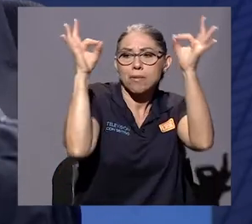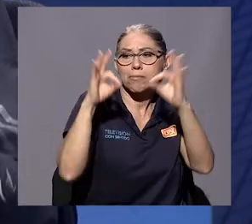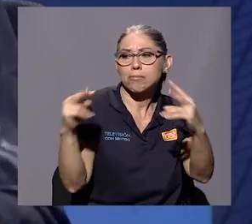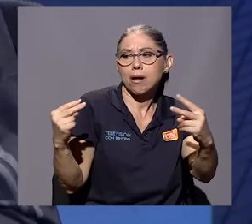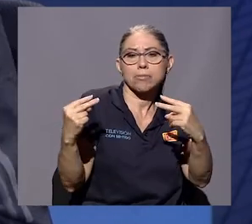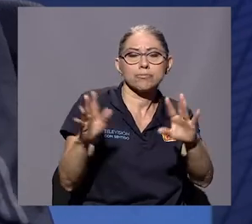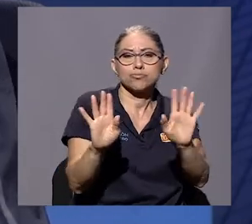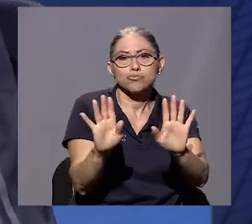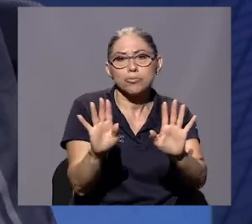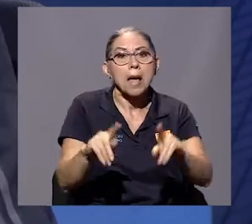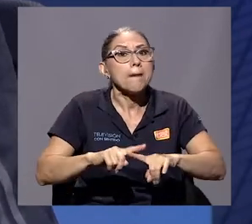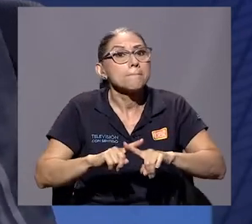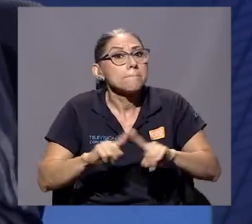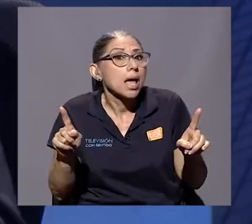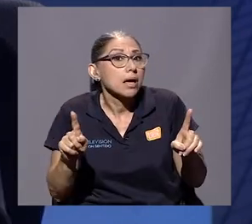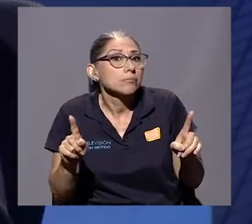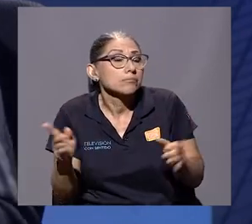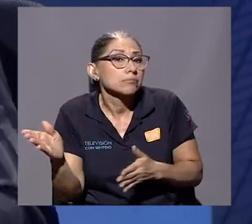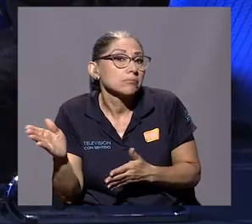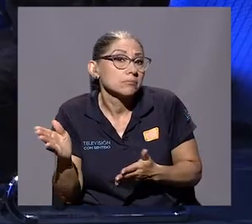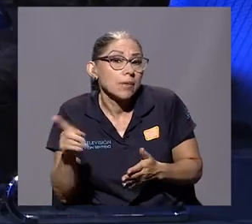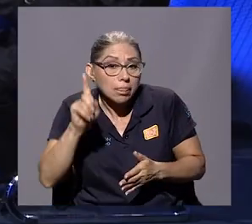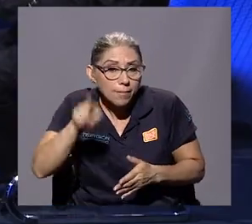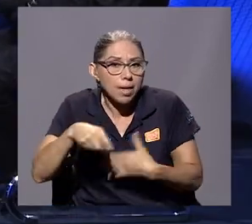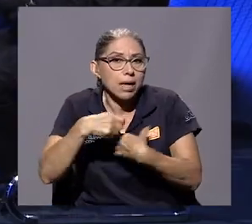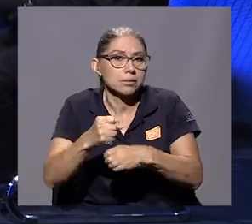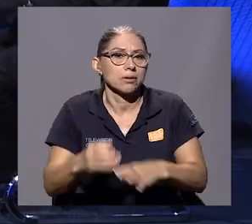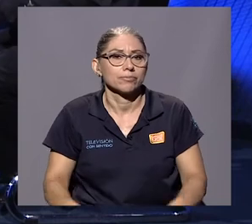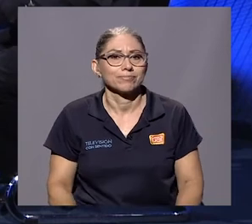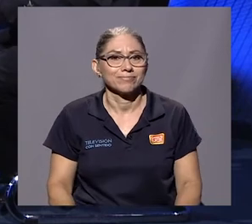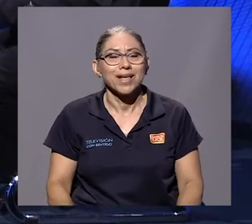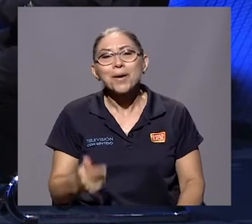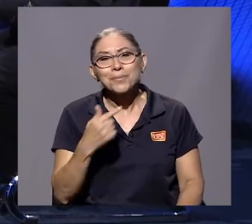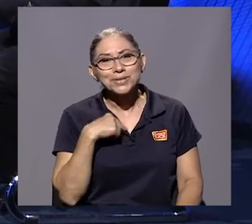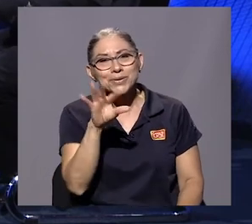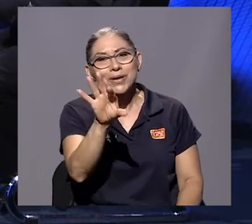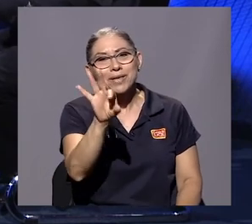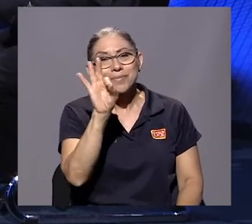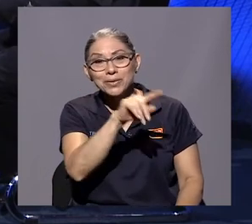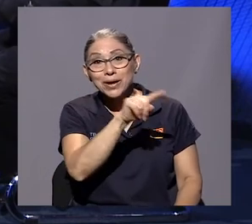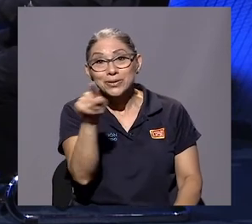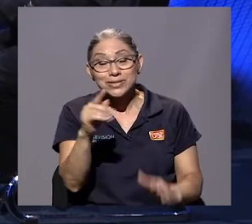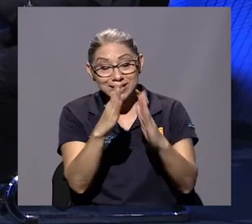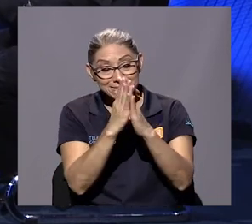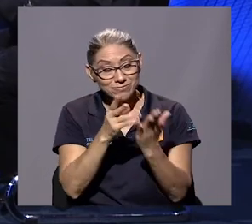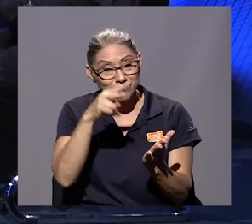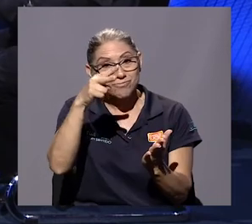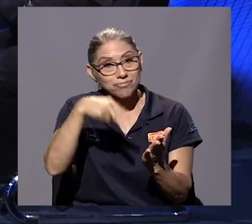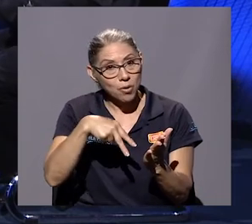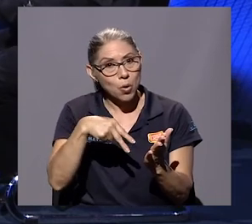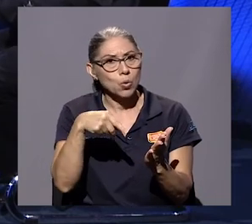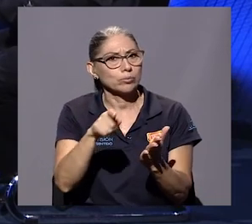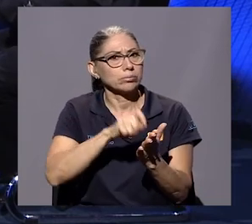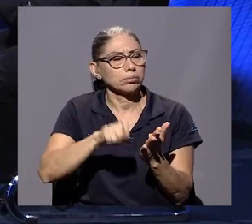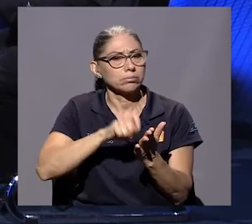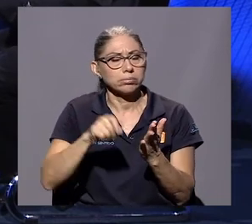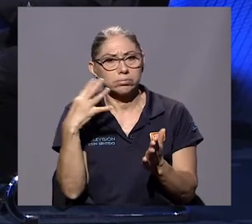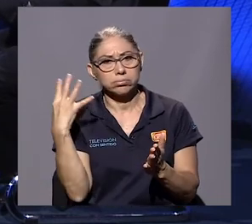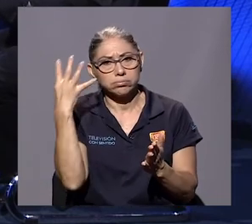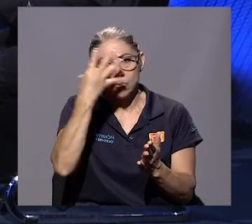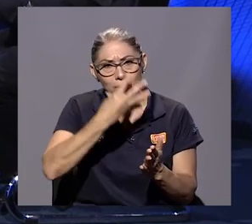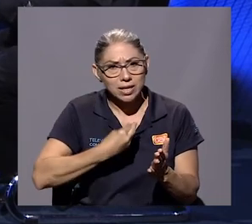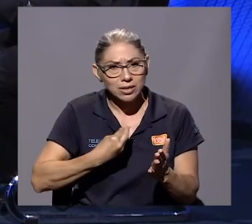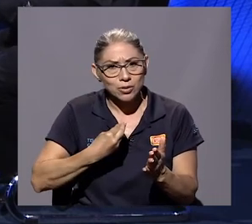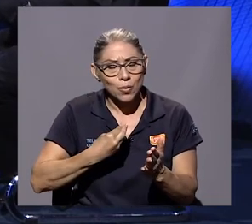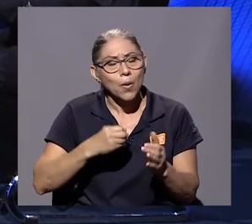hacer protagonismo, ni mucho menos, pero alguien había, tenía que hacerlo. Pues yo quiero invitarlos a que lean el texto, es una obra muy